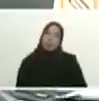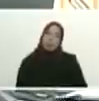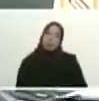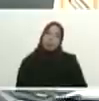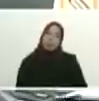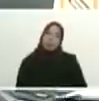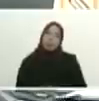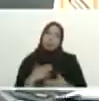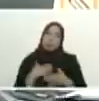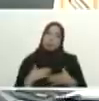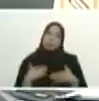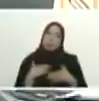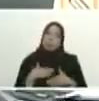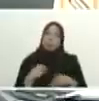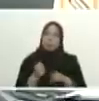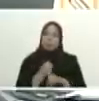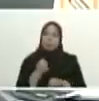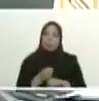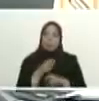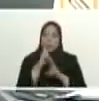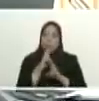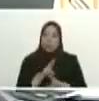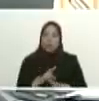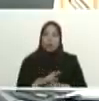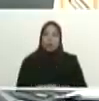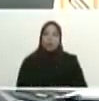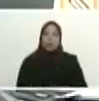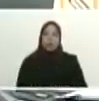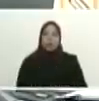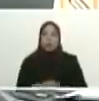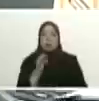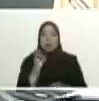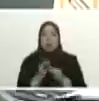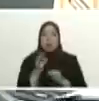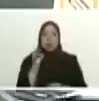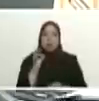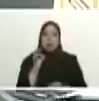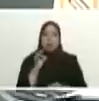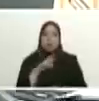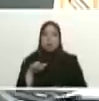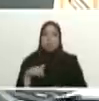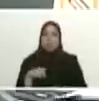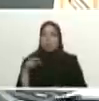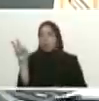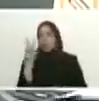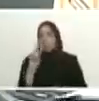altamente satisfactoria gratificante exitosa para Venezuela